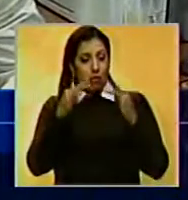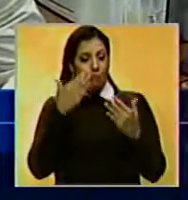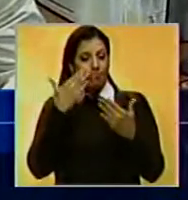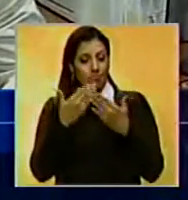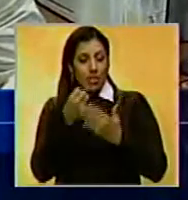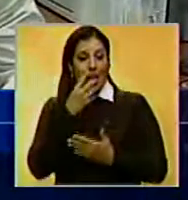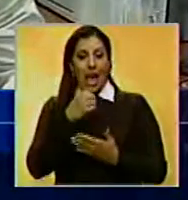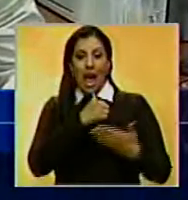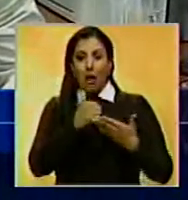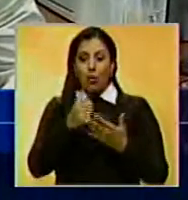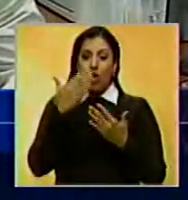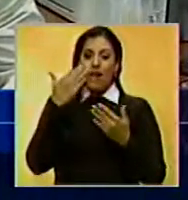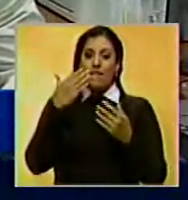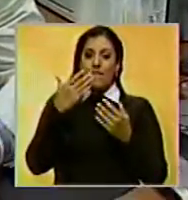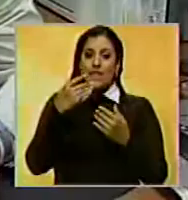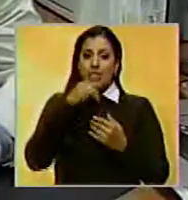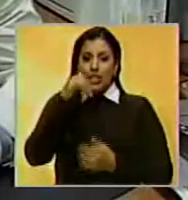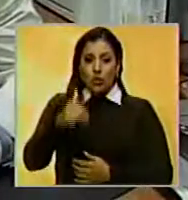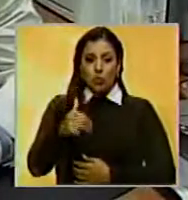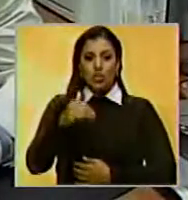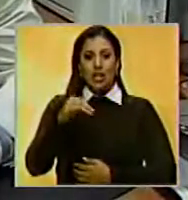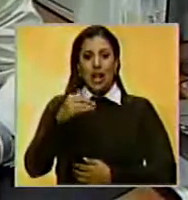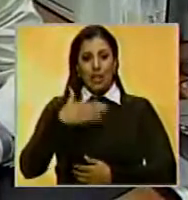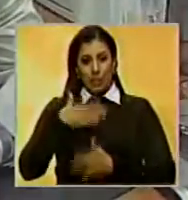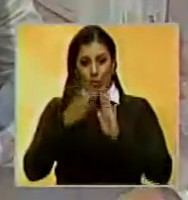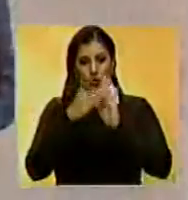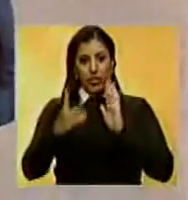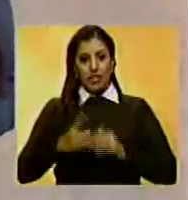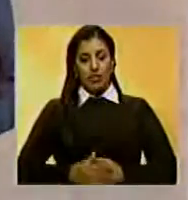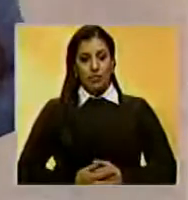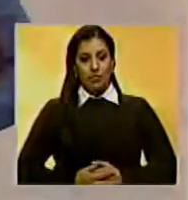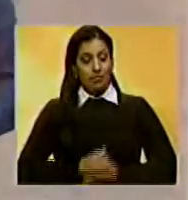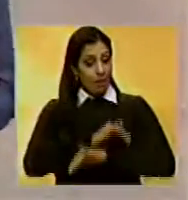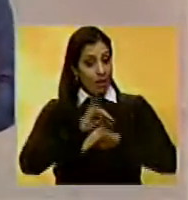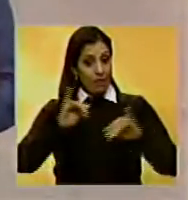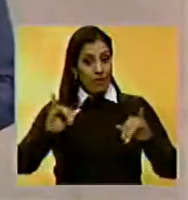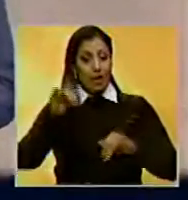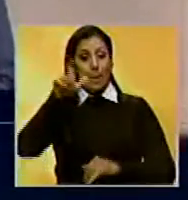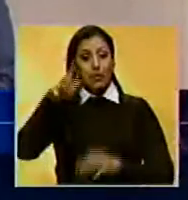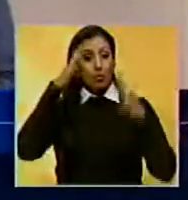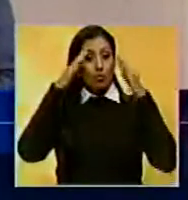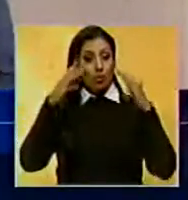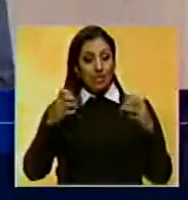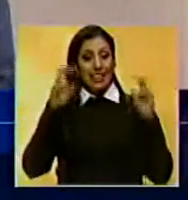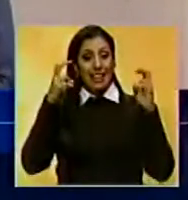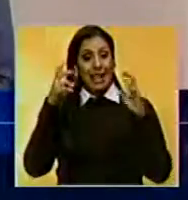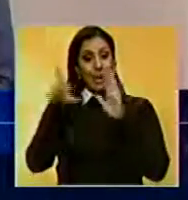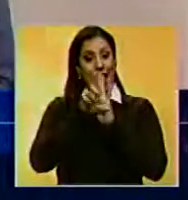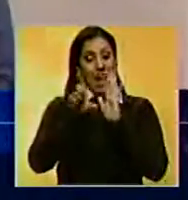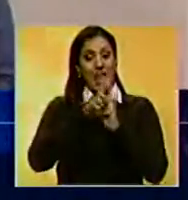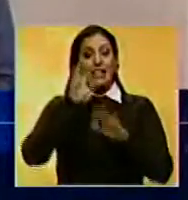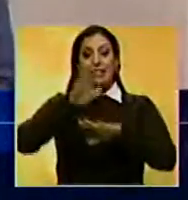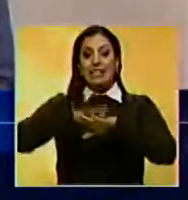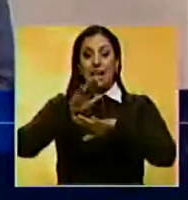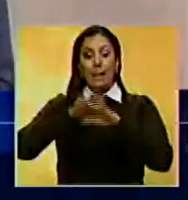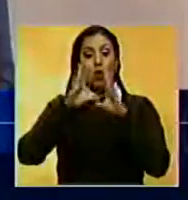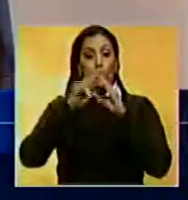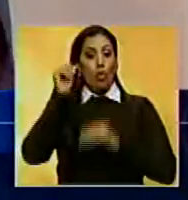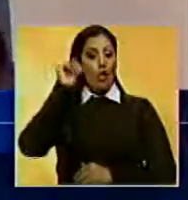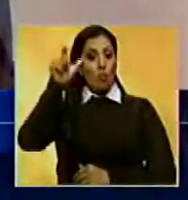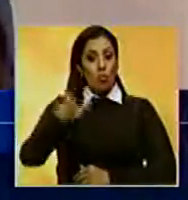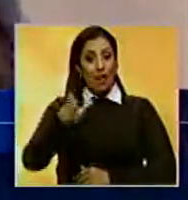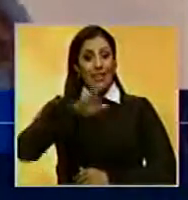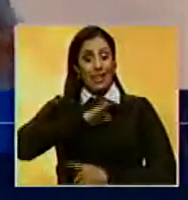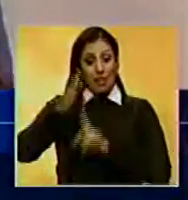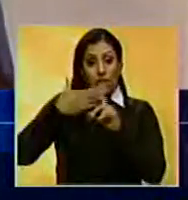efectiva, hacer valer esa denuncia y hacer valer sus derechos. Finalmente, los especialistas en materia legal le hacen un llamado a todas las mujeres